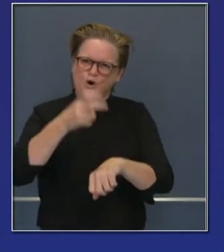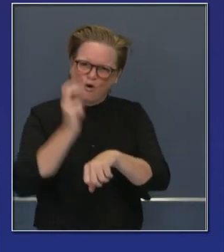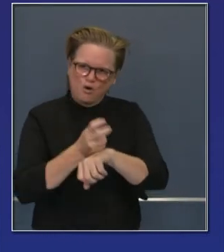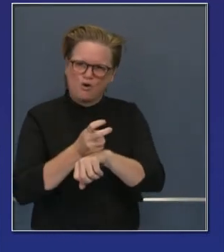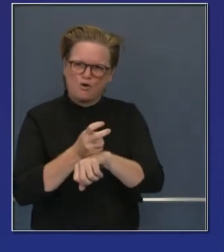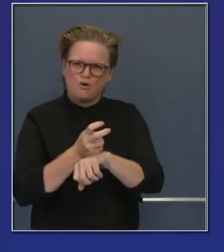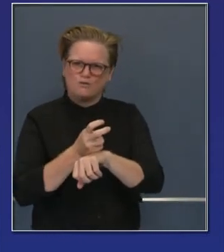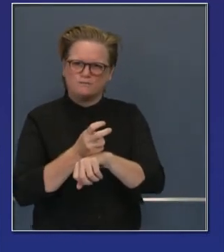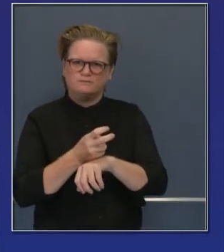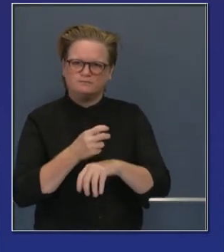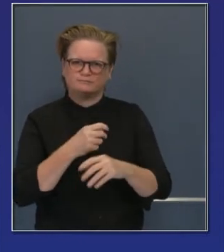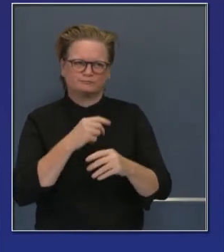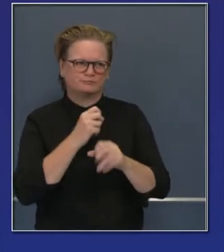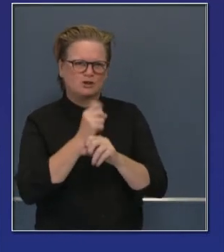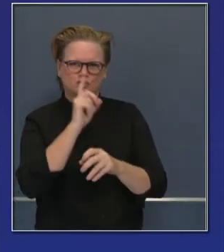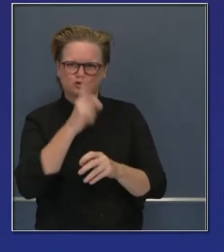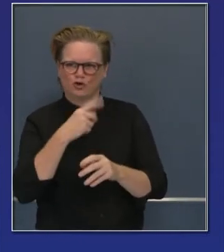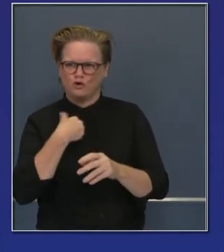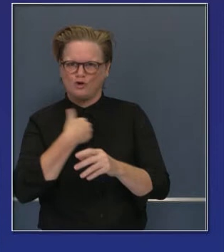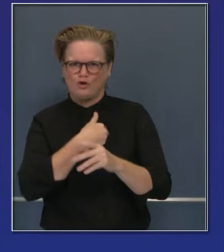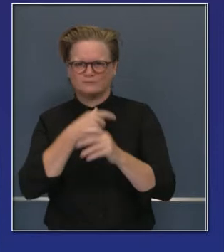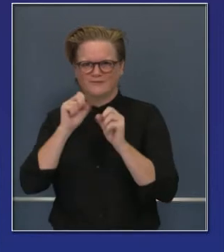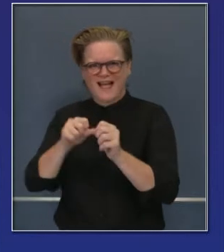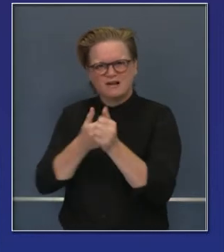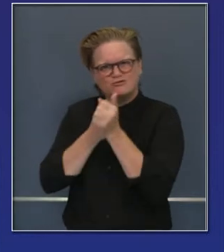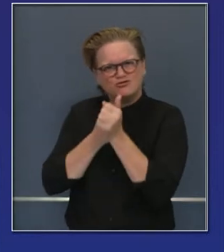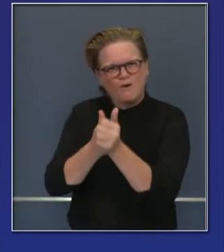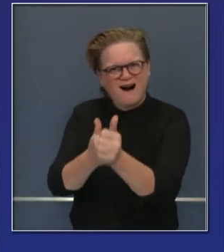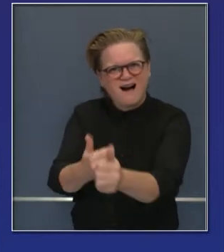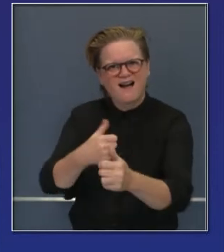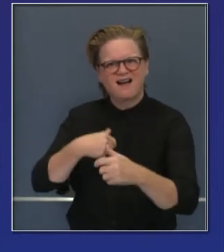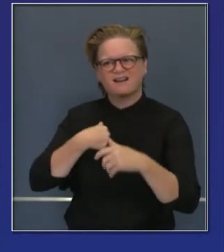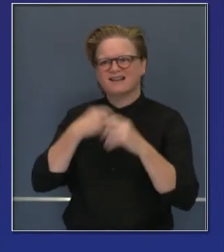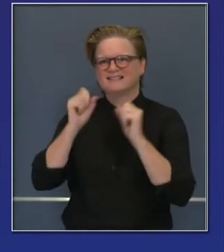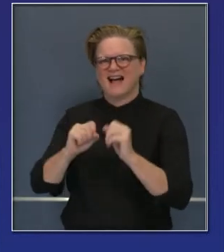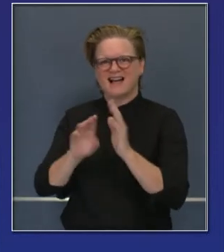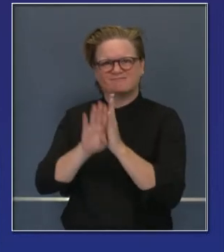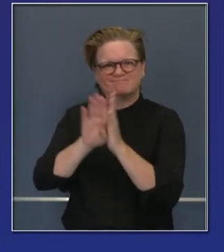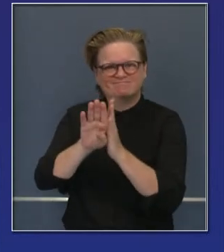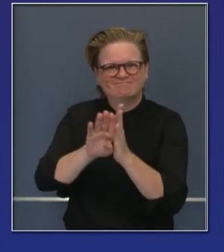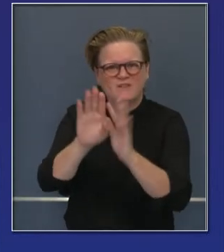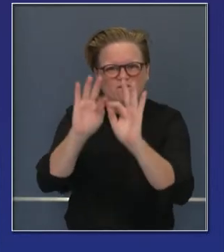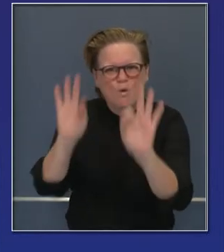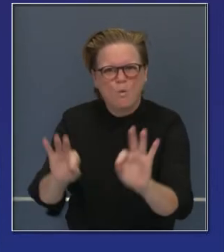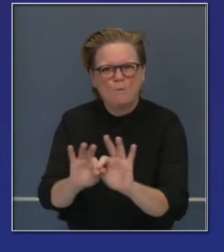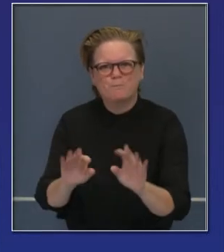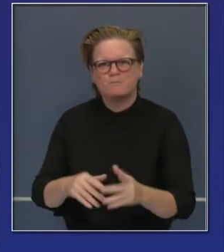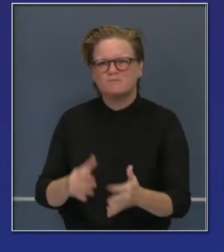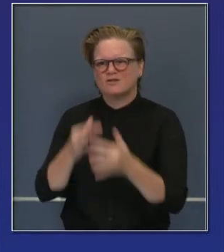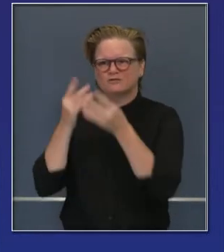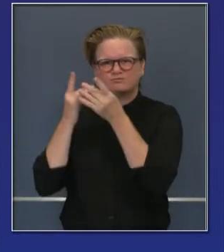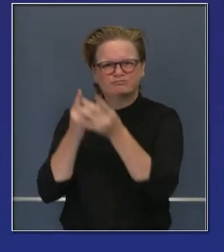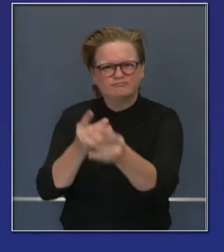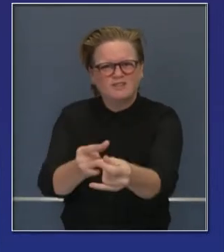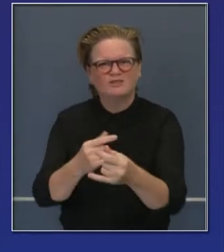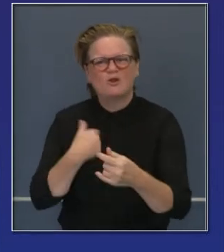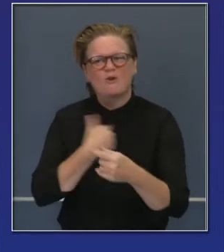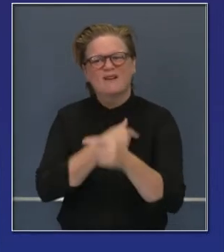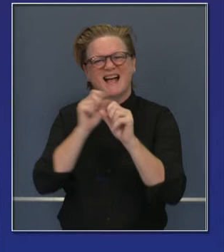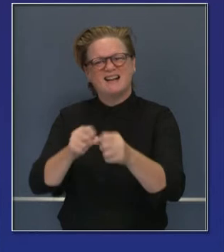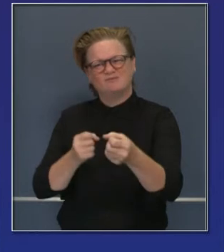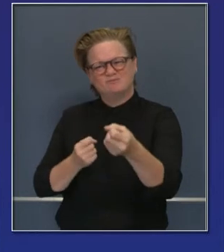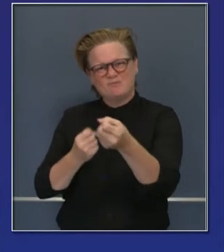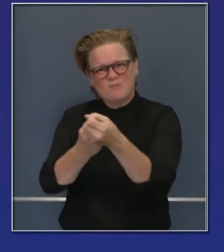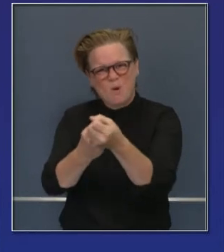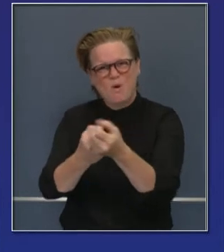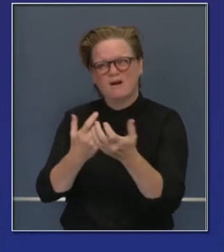todo eso. Estamos llegando a puntos críticos para tomar decisiones en las próximas semanas y en los próximos meses.